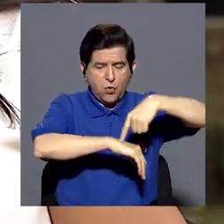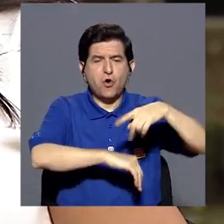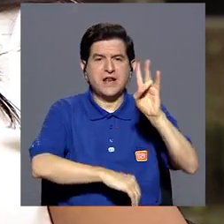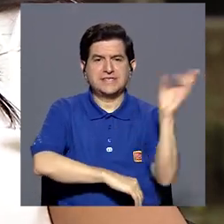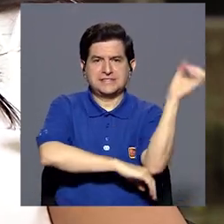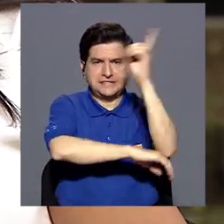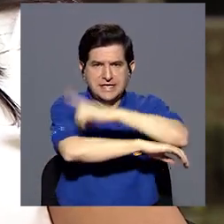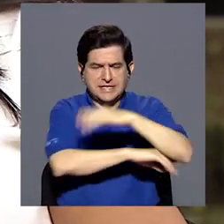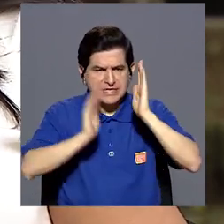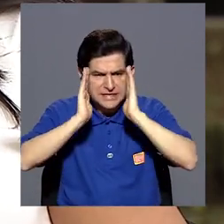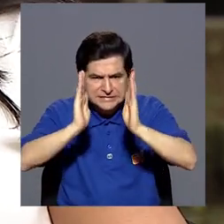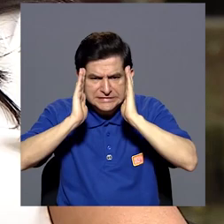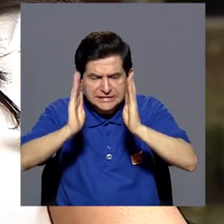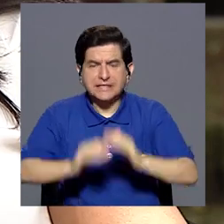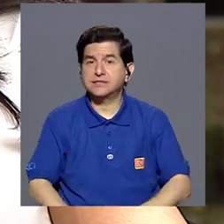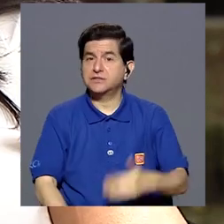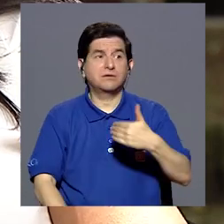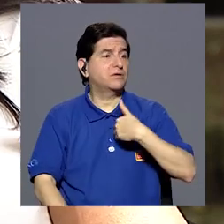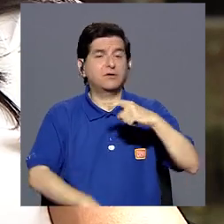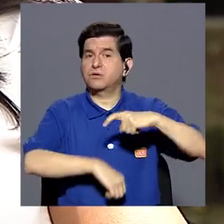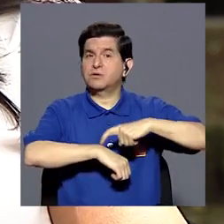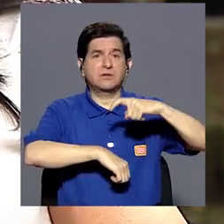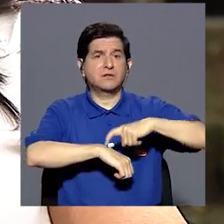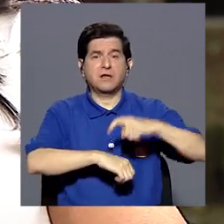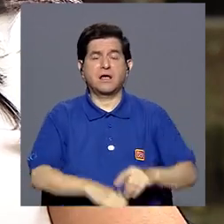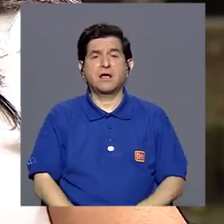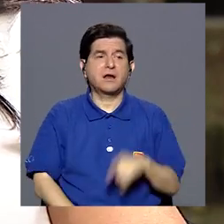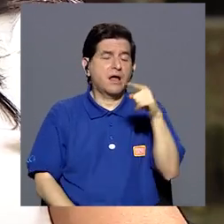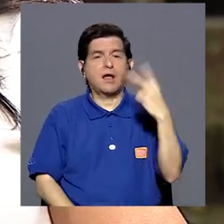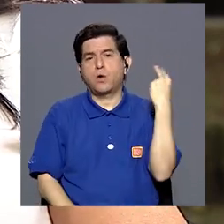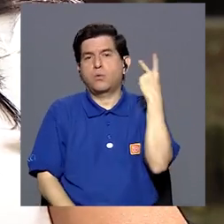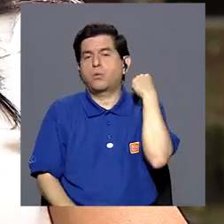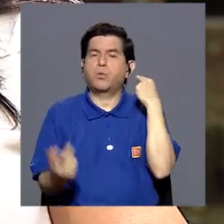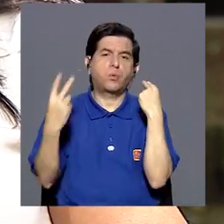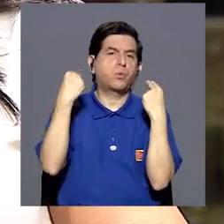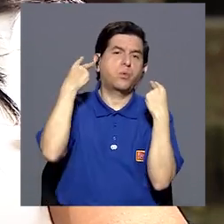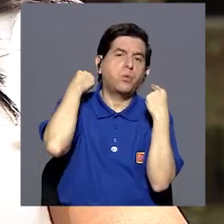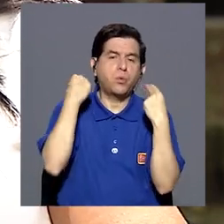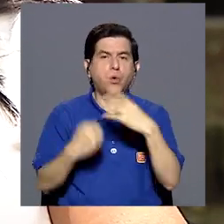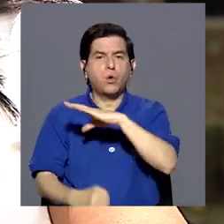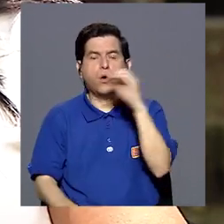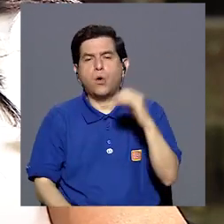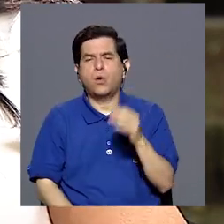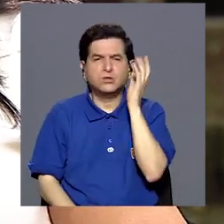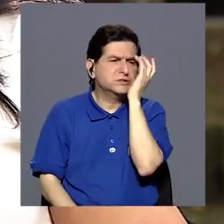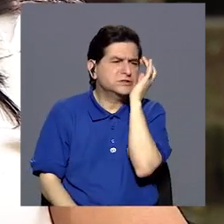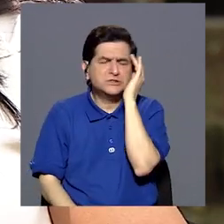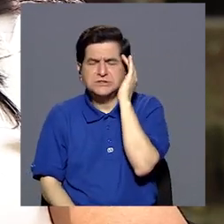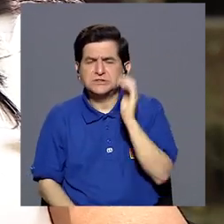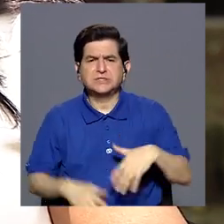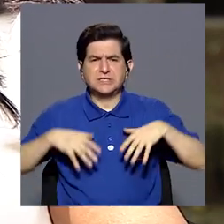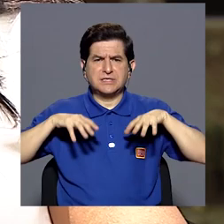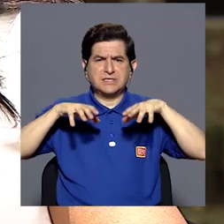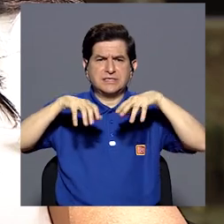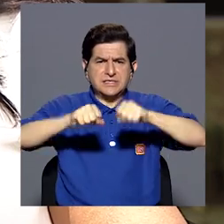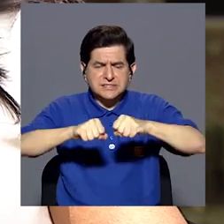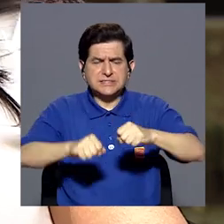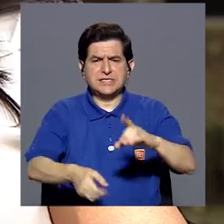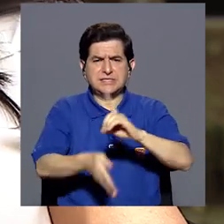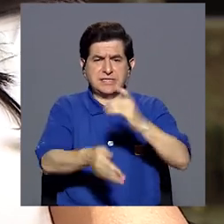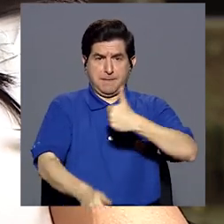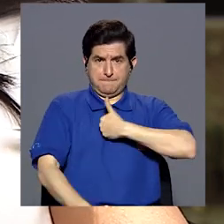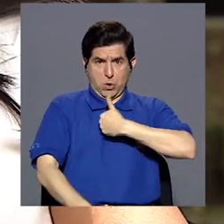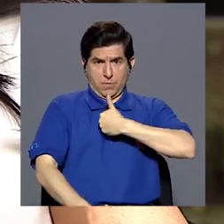pendiente y muchas veces no tiene ni tiempo para ir a cortarse el pelo, ni para preocuparse en sus citas médicas,